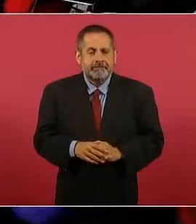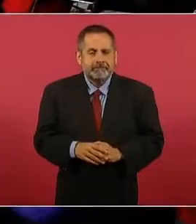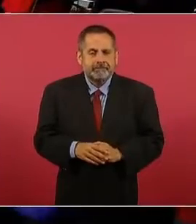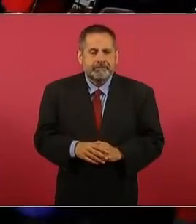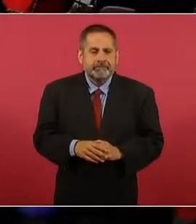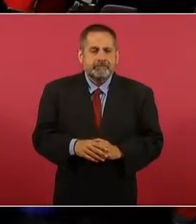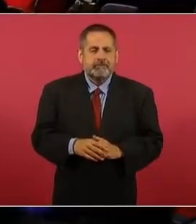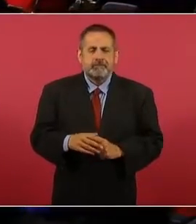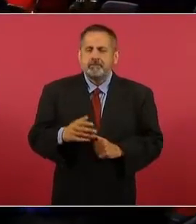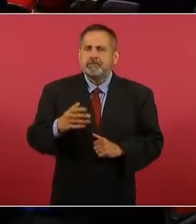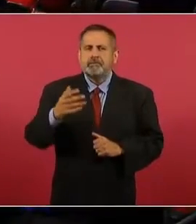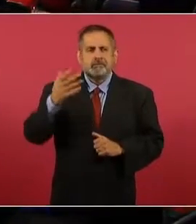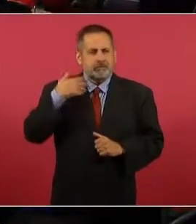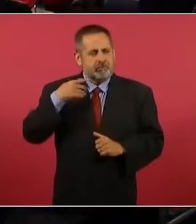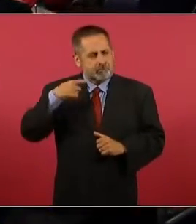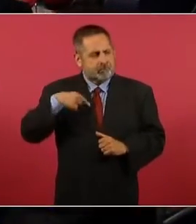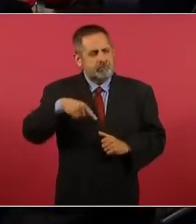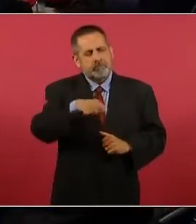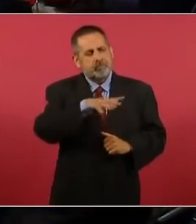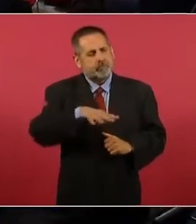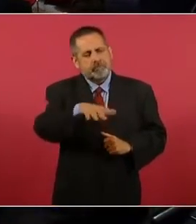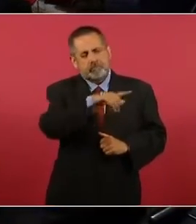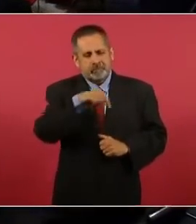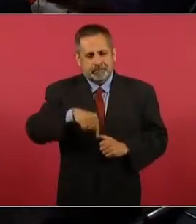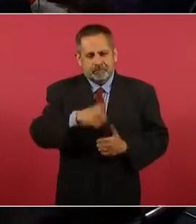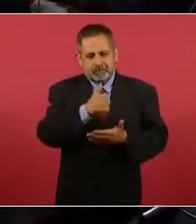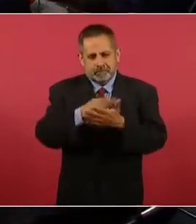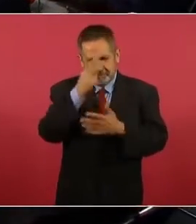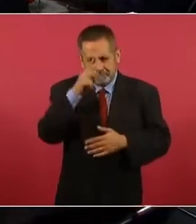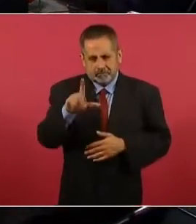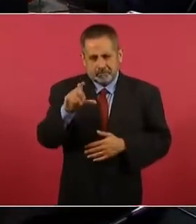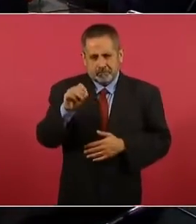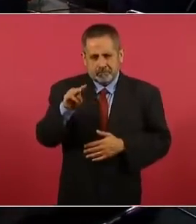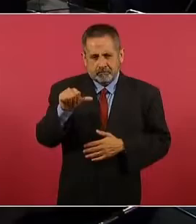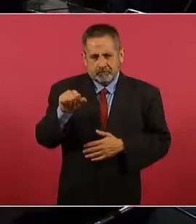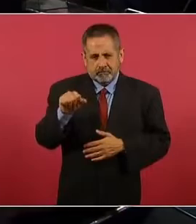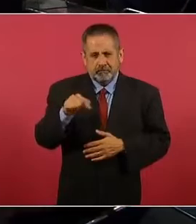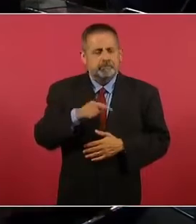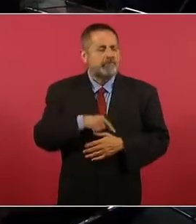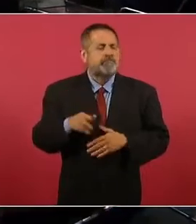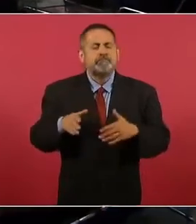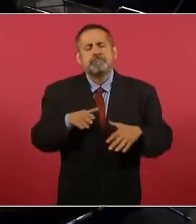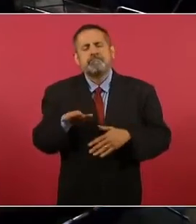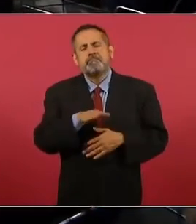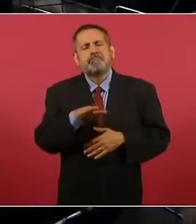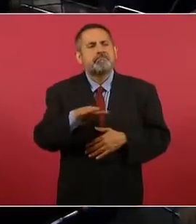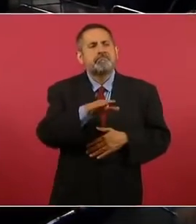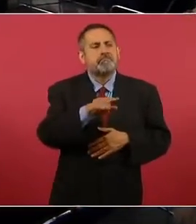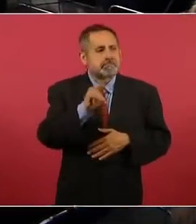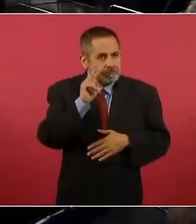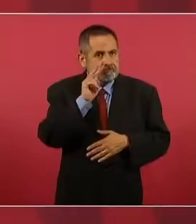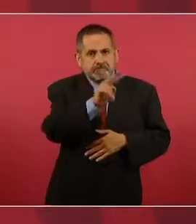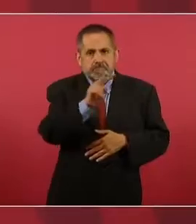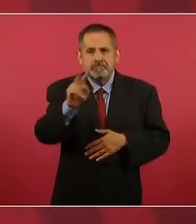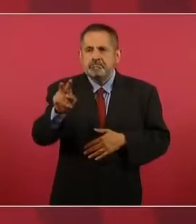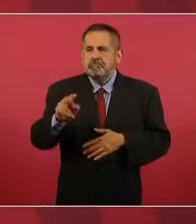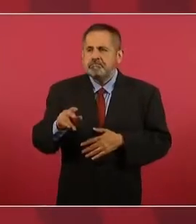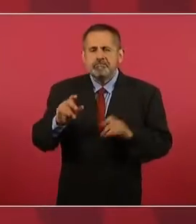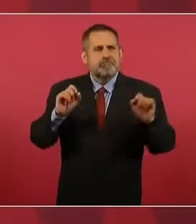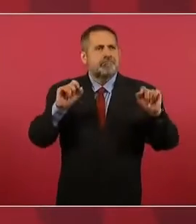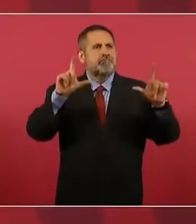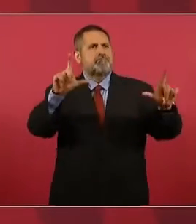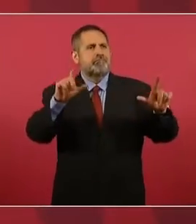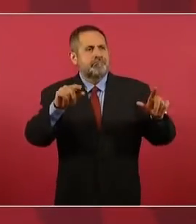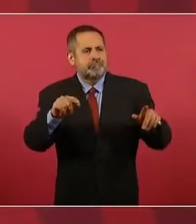Fui por allá por las lomas y vi en algunas casas, aquí defendemos